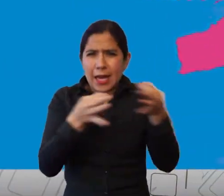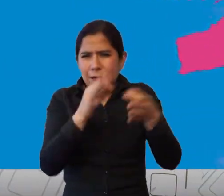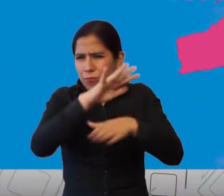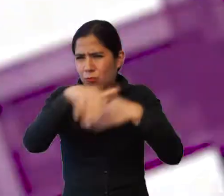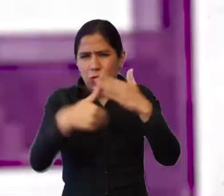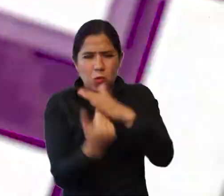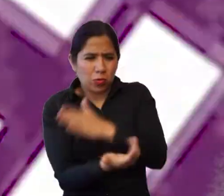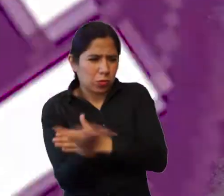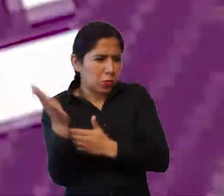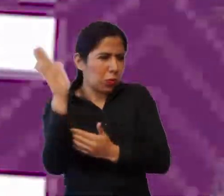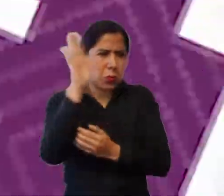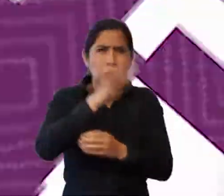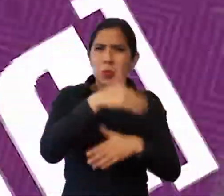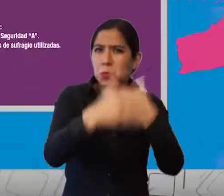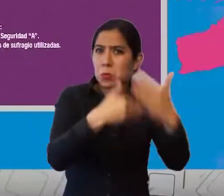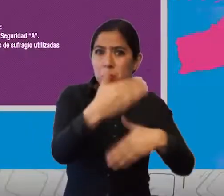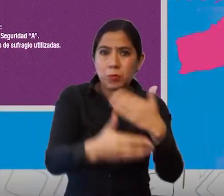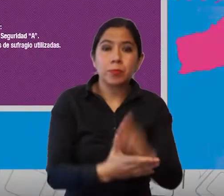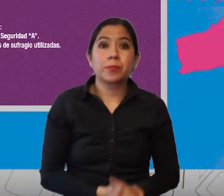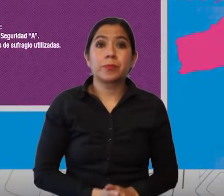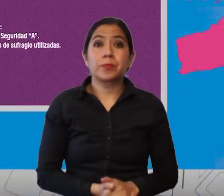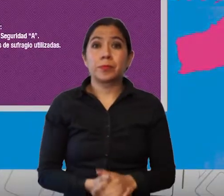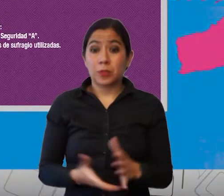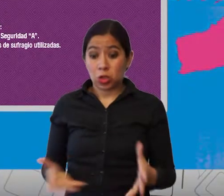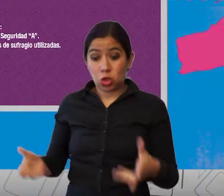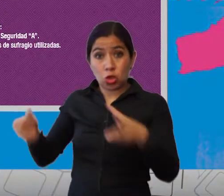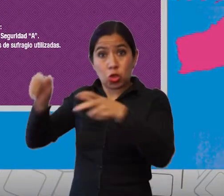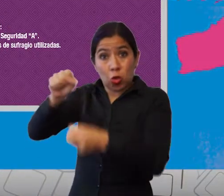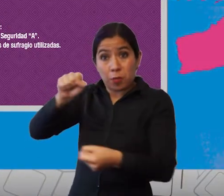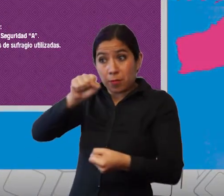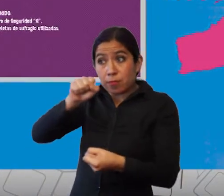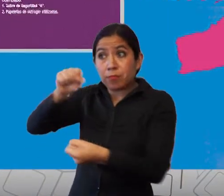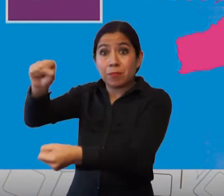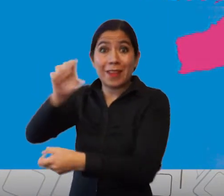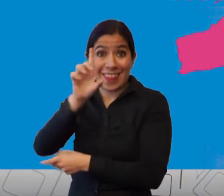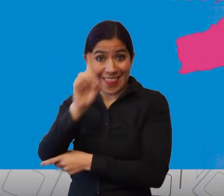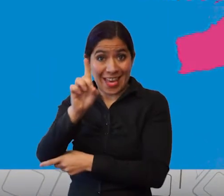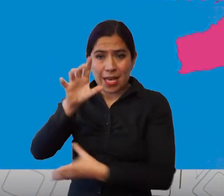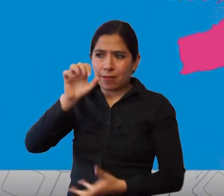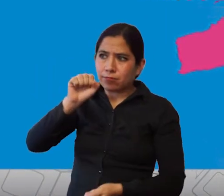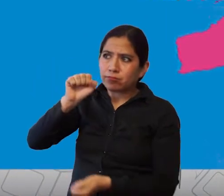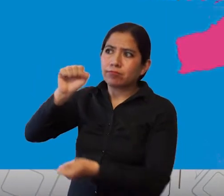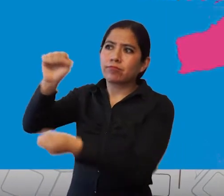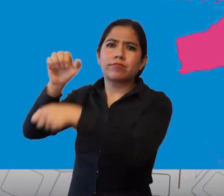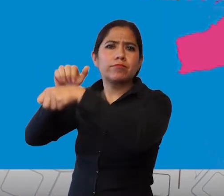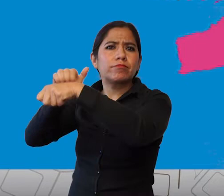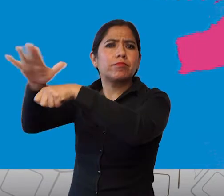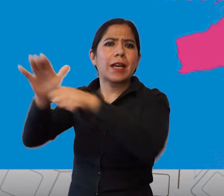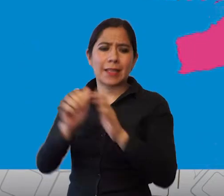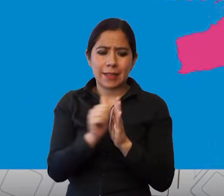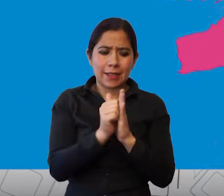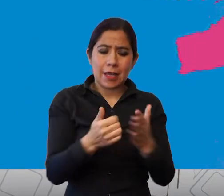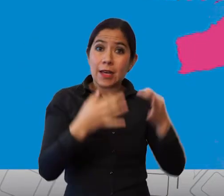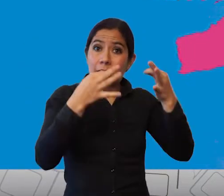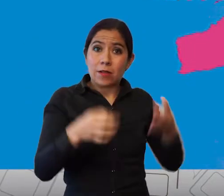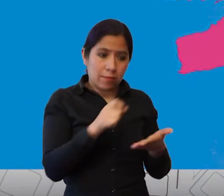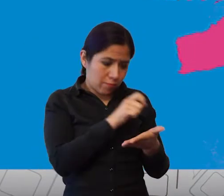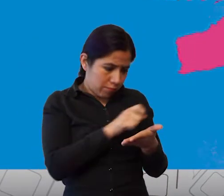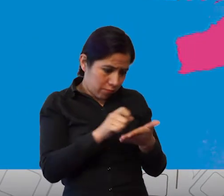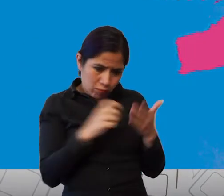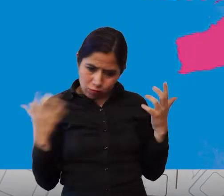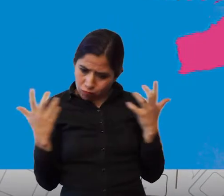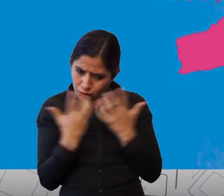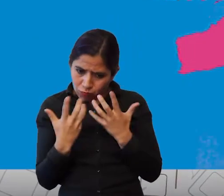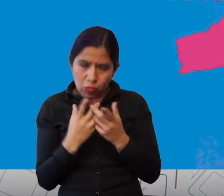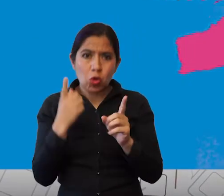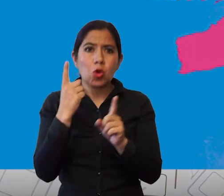desarrollado. Los sobres de seguridad D serán enviados junto con las actas originales de conformidad